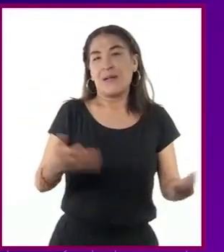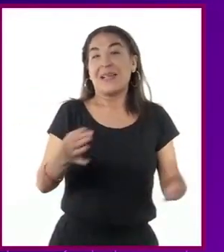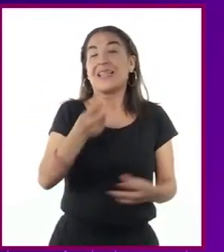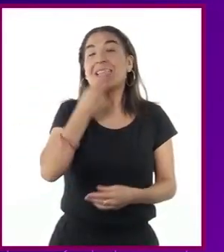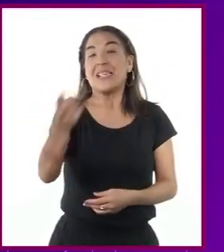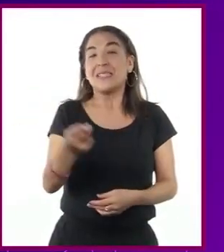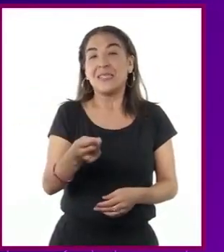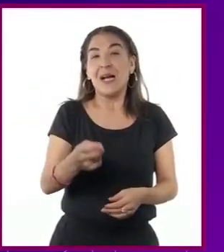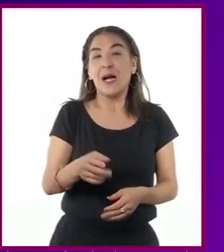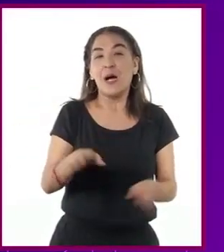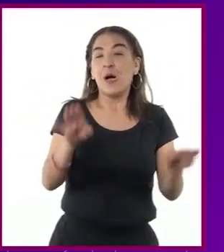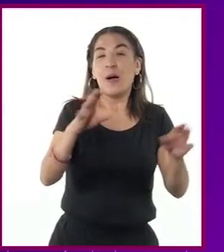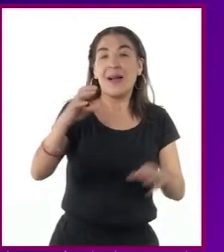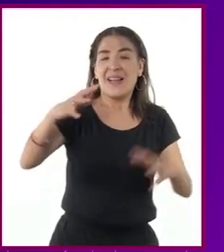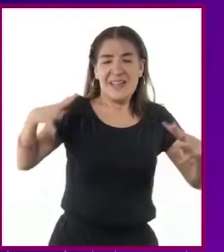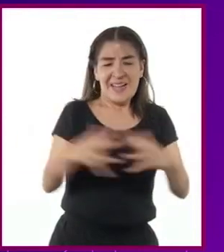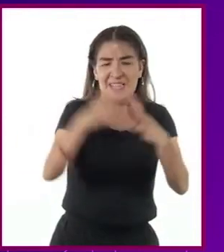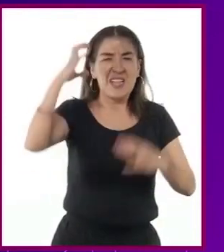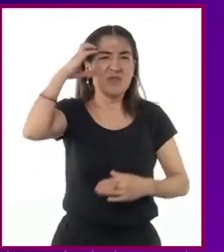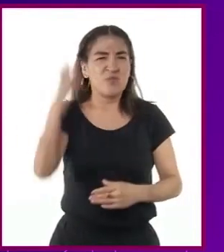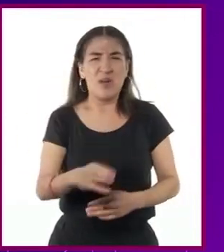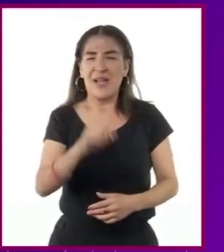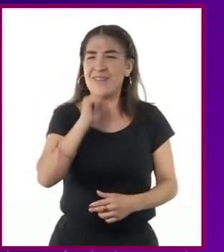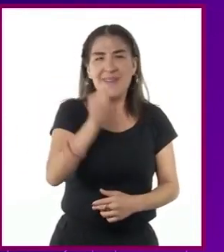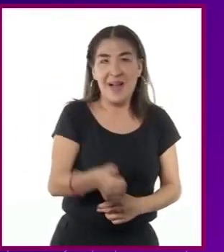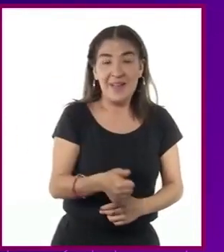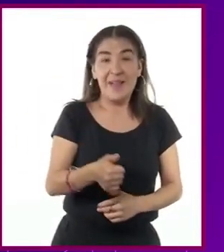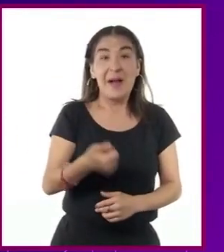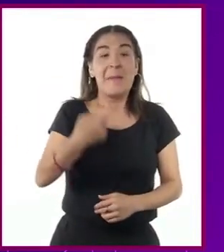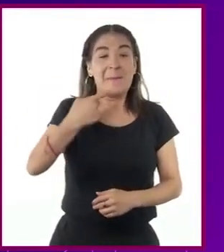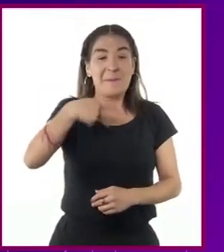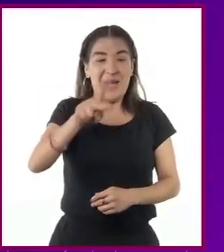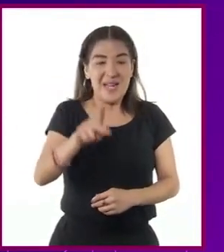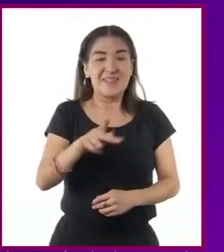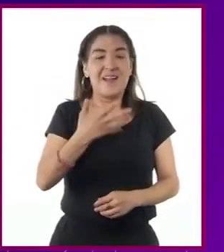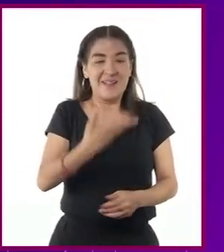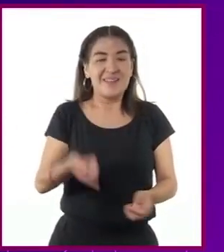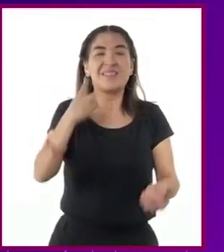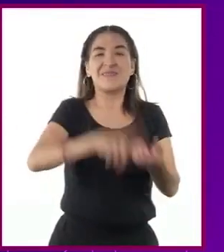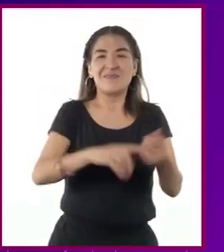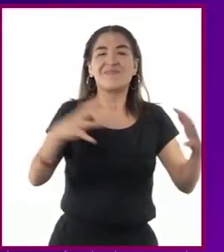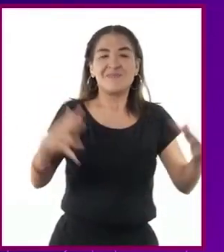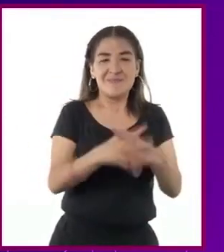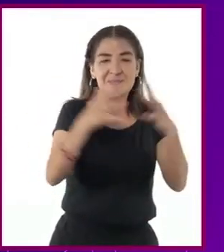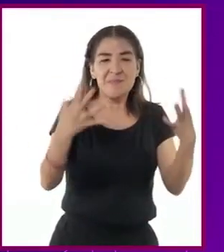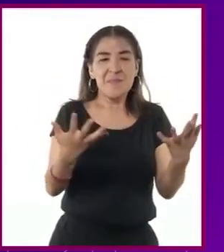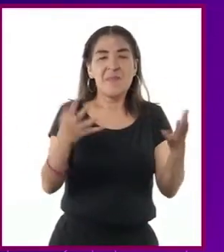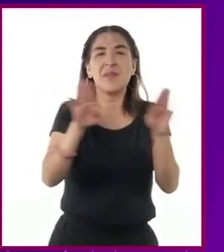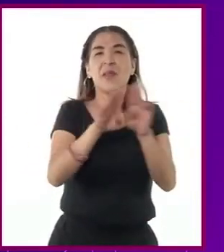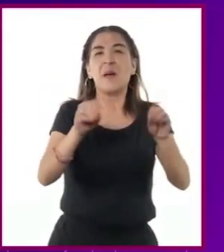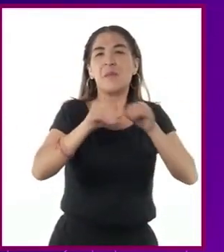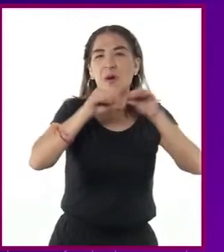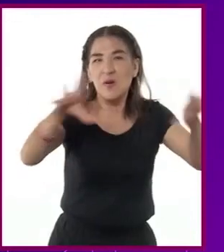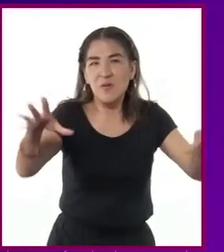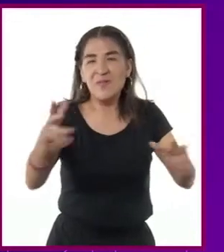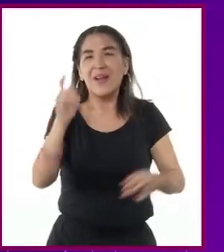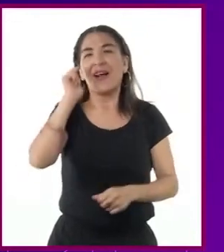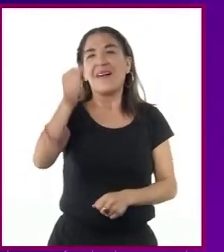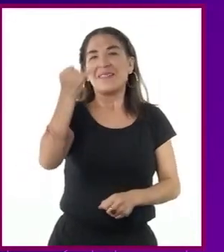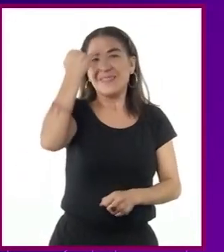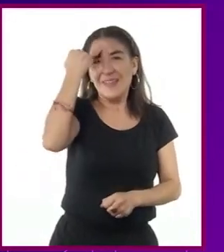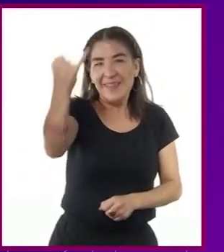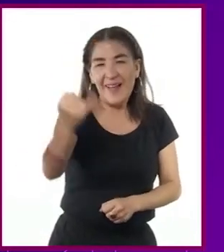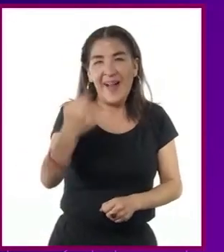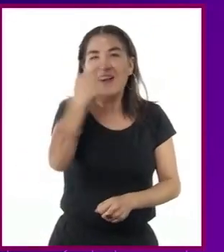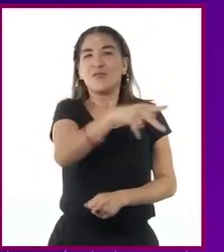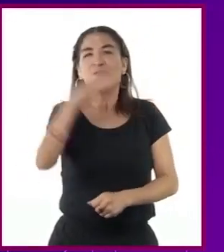pero sí una guerra de, pues, pues, ¿cómo le llamaremos? Propaganda, de ideas, de